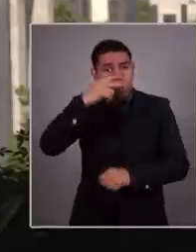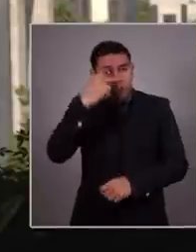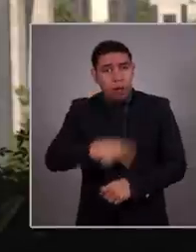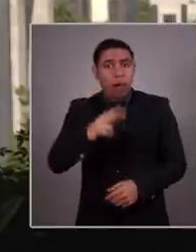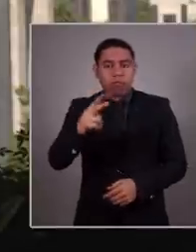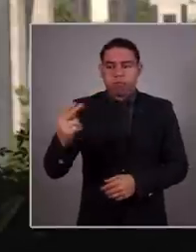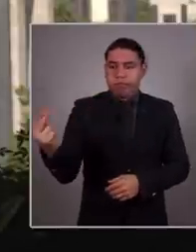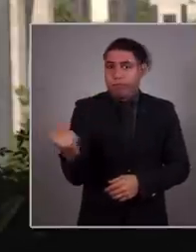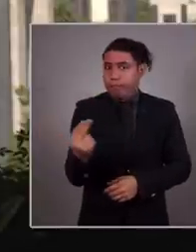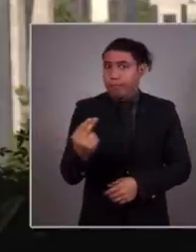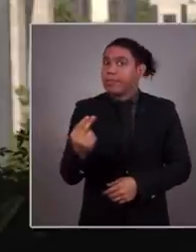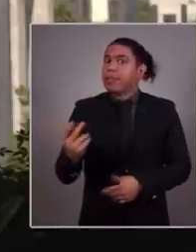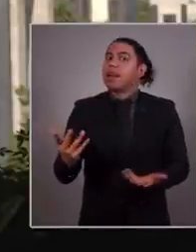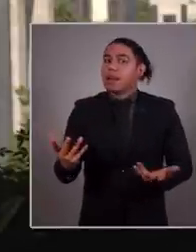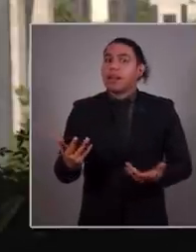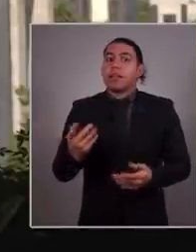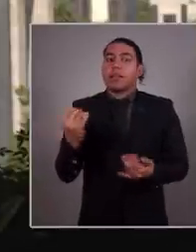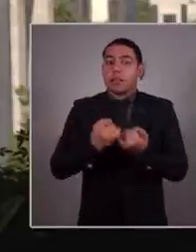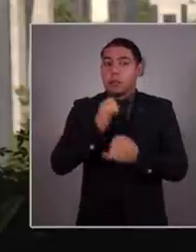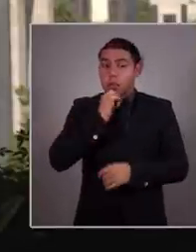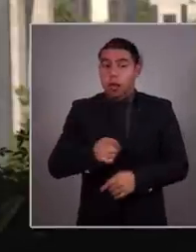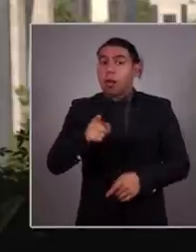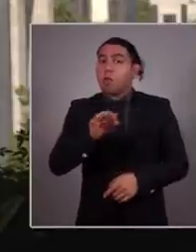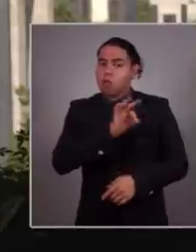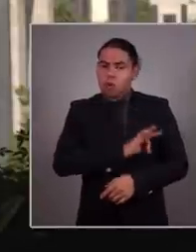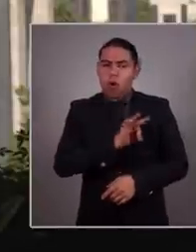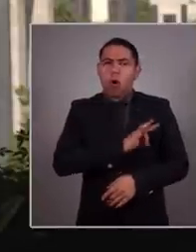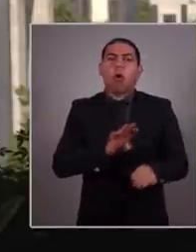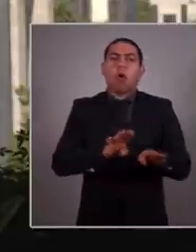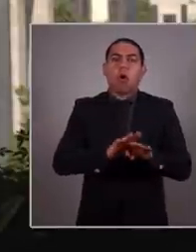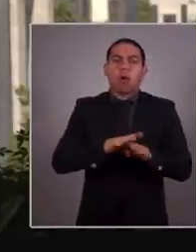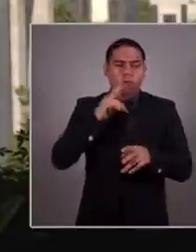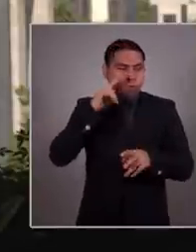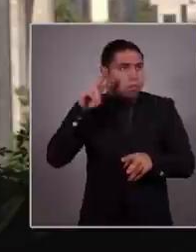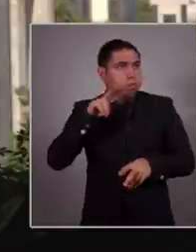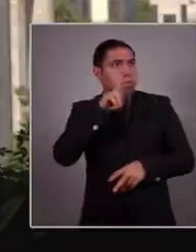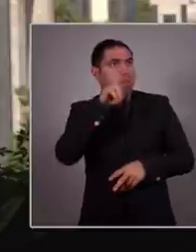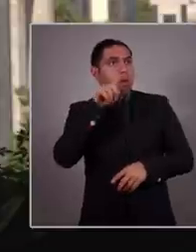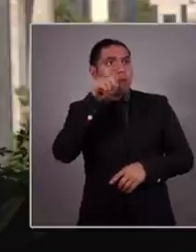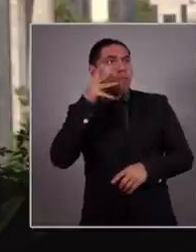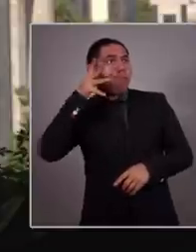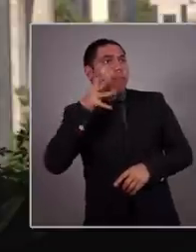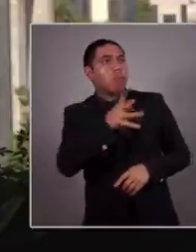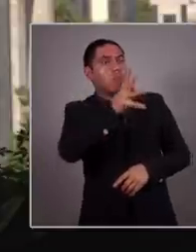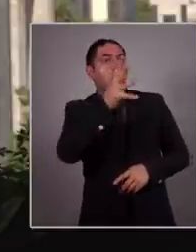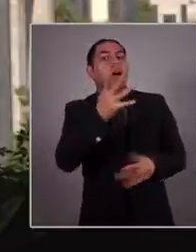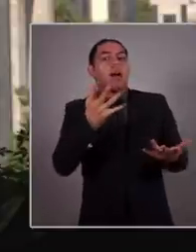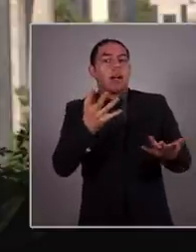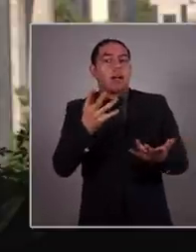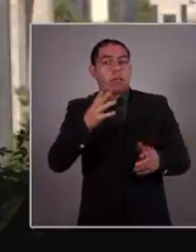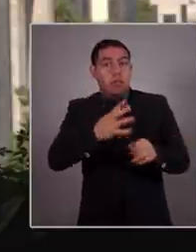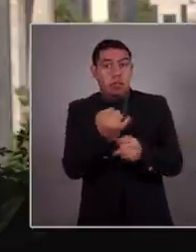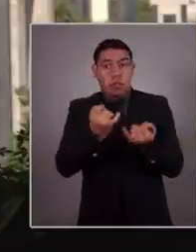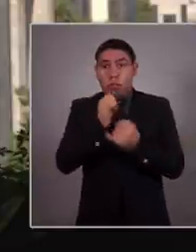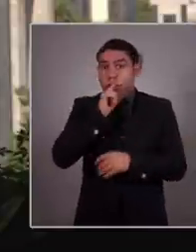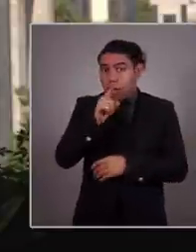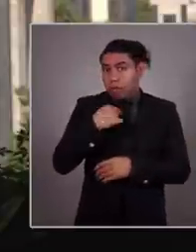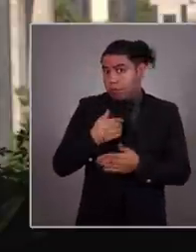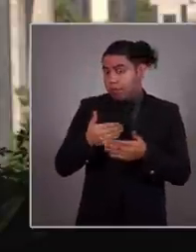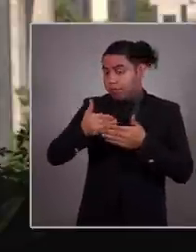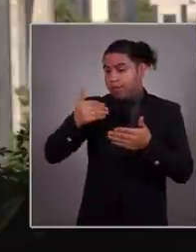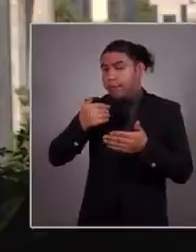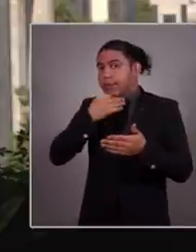mexicana es urgente y necesaria. Y entendemos que esta solo será posible si levantamos la mirada hacia el futuro. Justamente por eso, lo